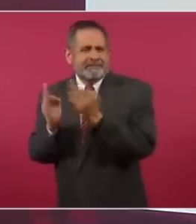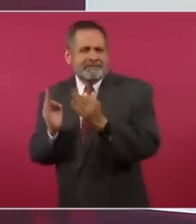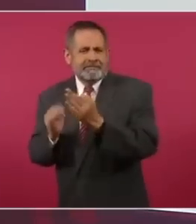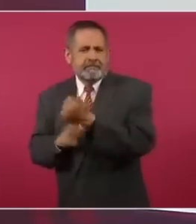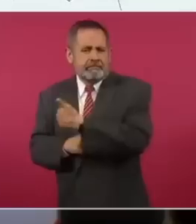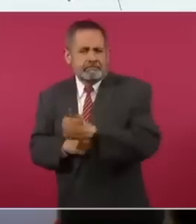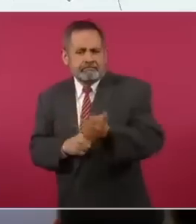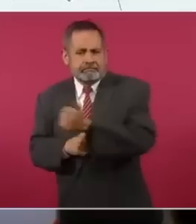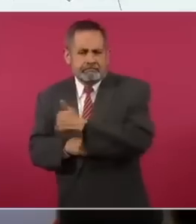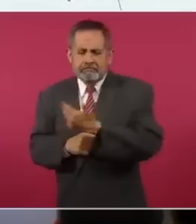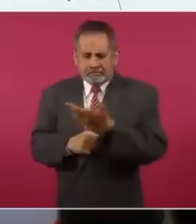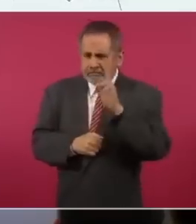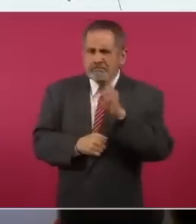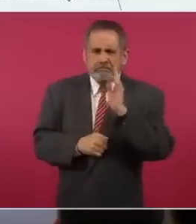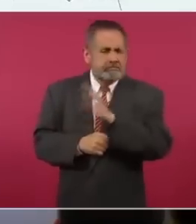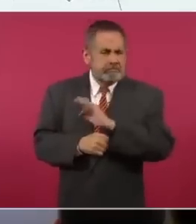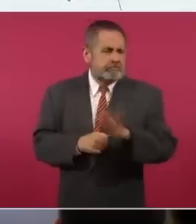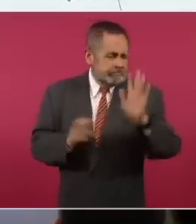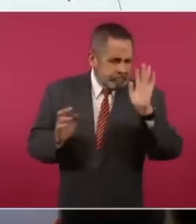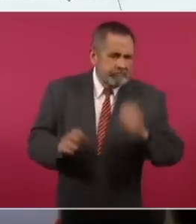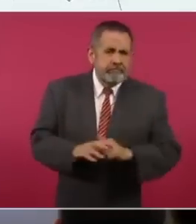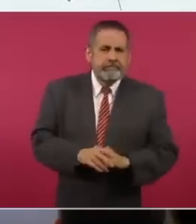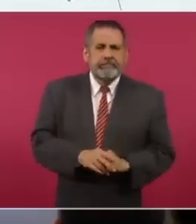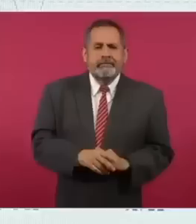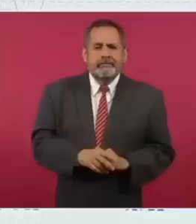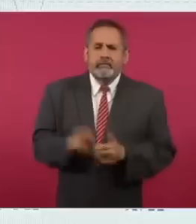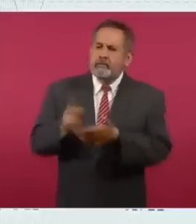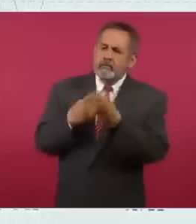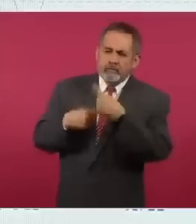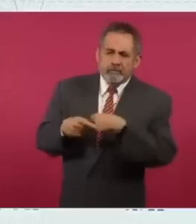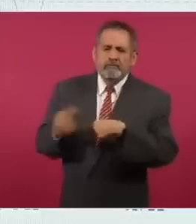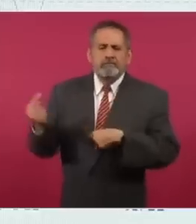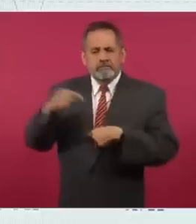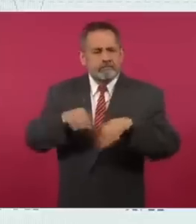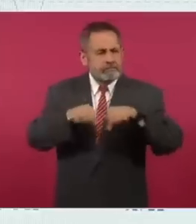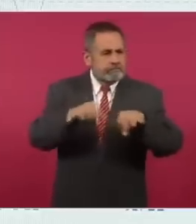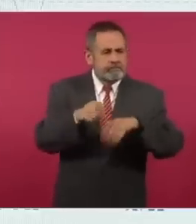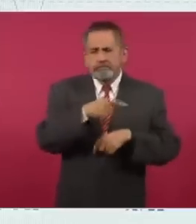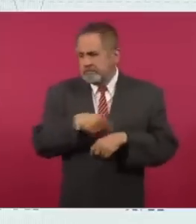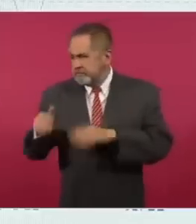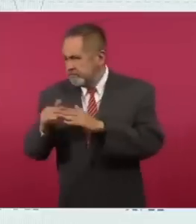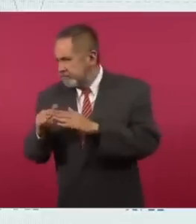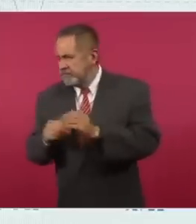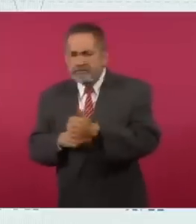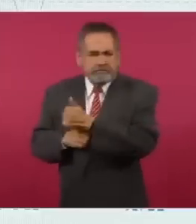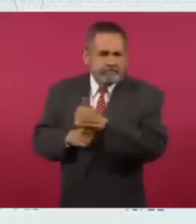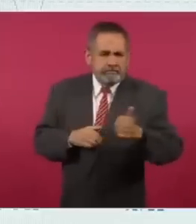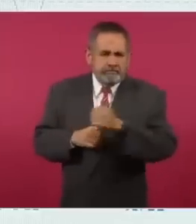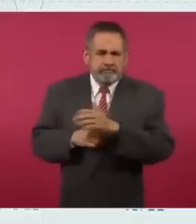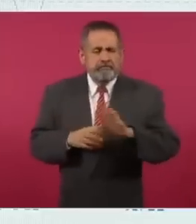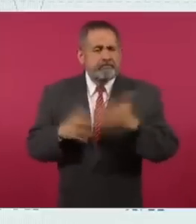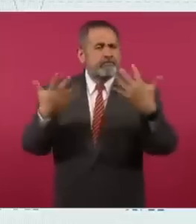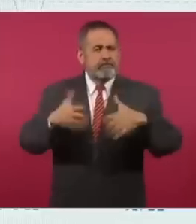y volver al trabajo, hacer acuerdos con